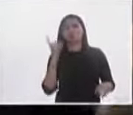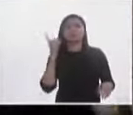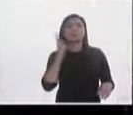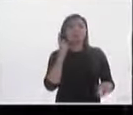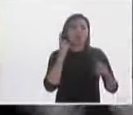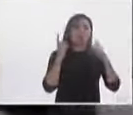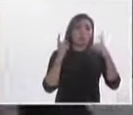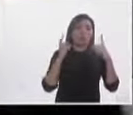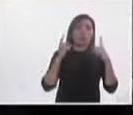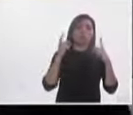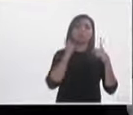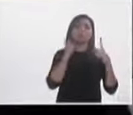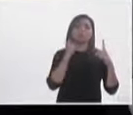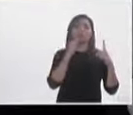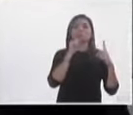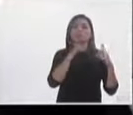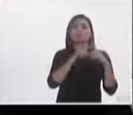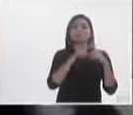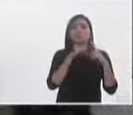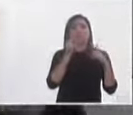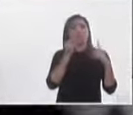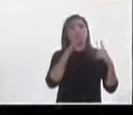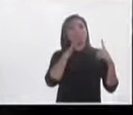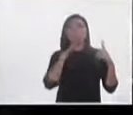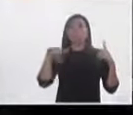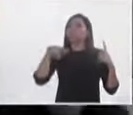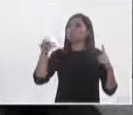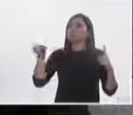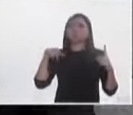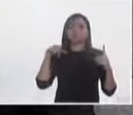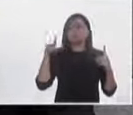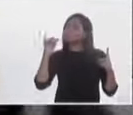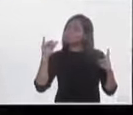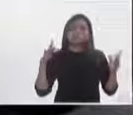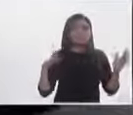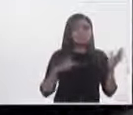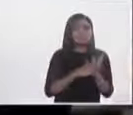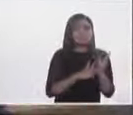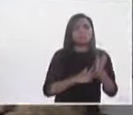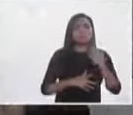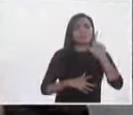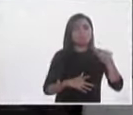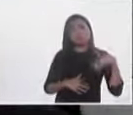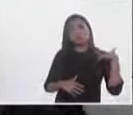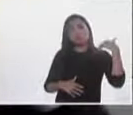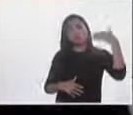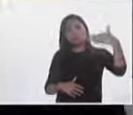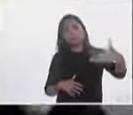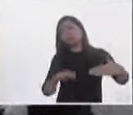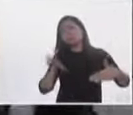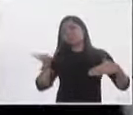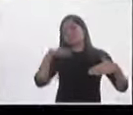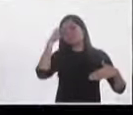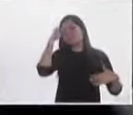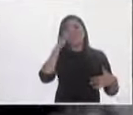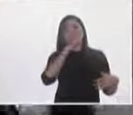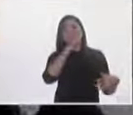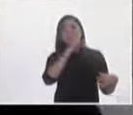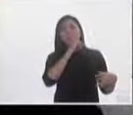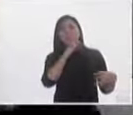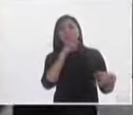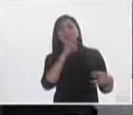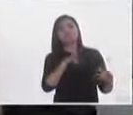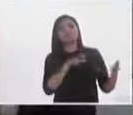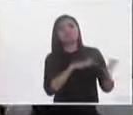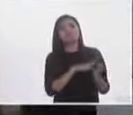un diputado que promovió una reforma muy polémica y que la apoyamos en principio días al firmarla y después salió adelante cuando nadie creía que podía salir. Esto